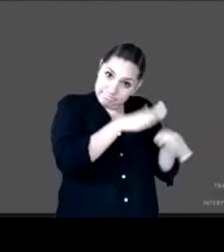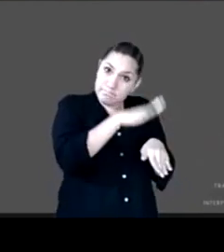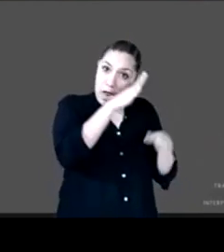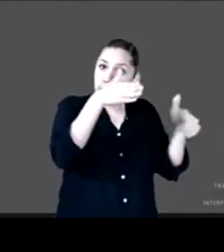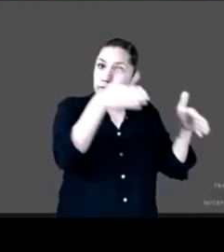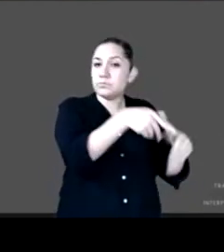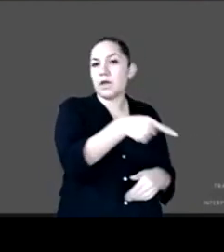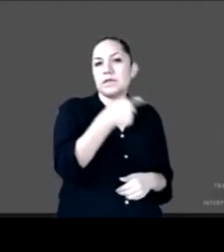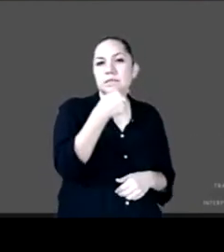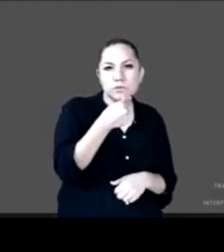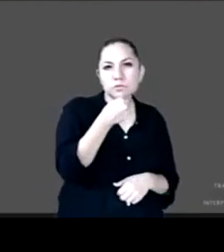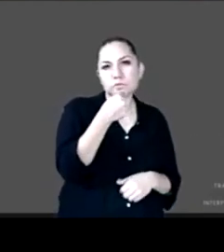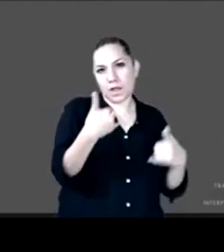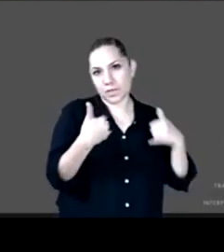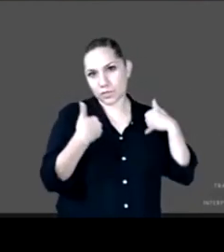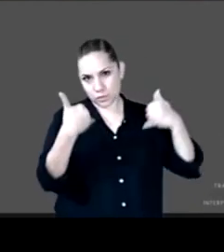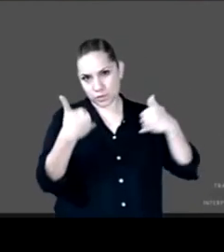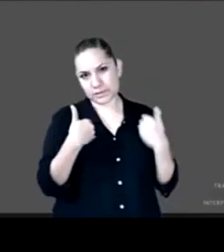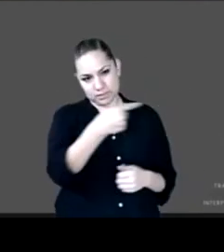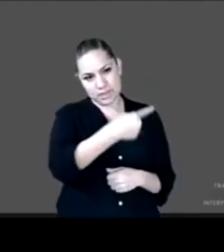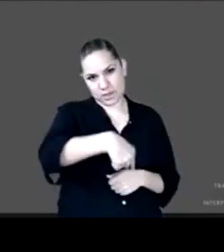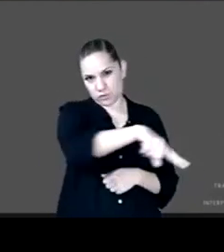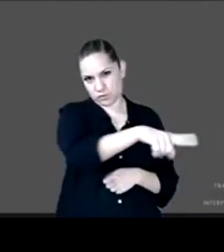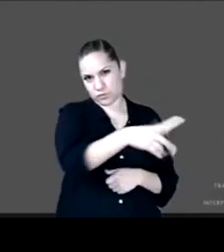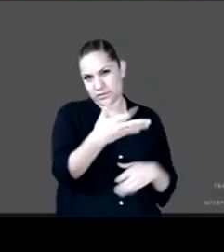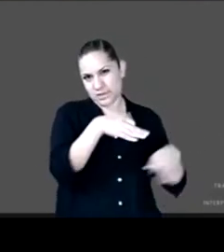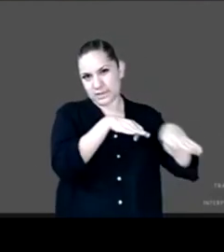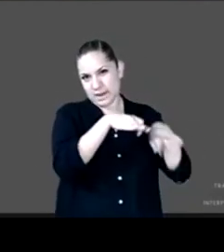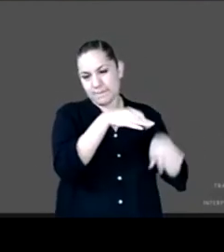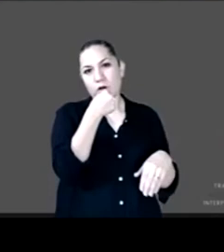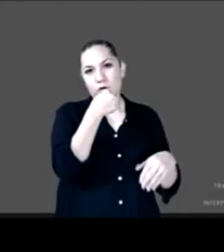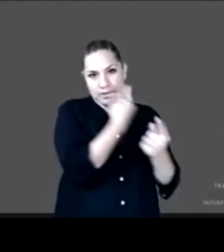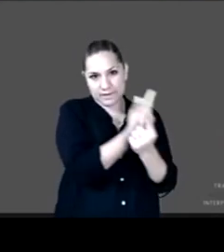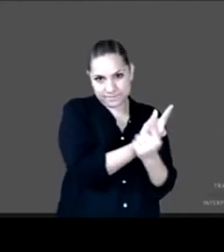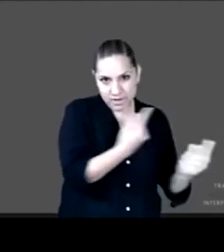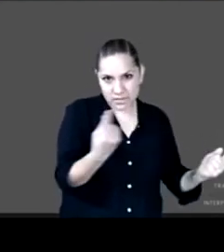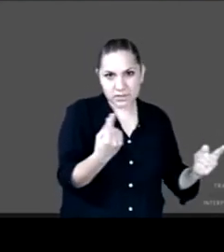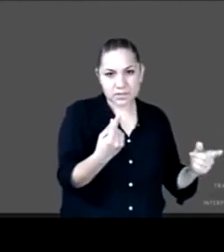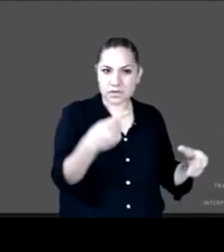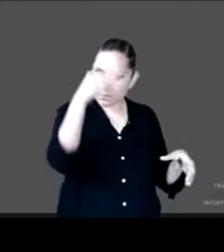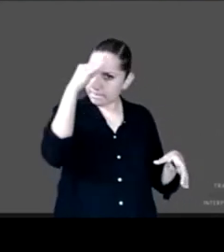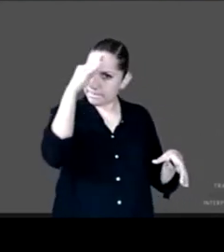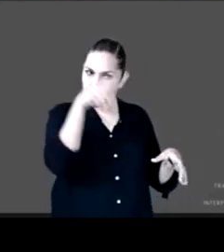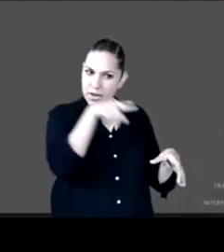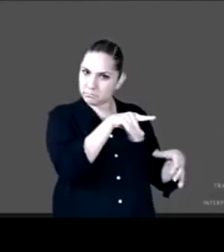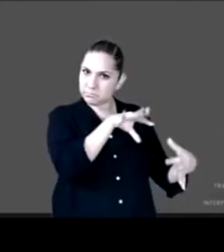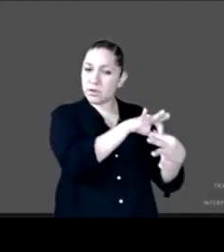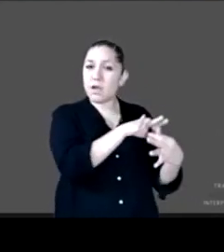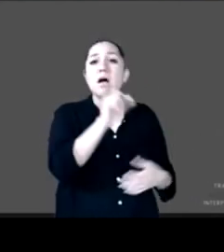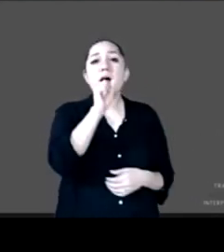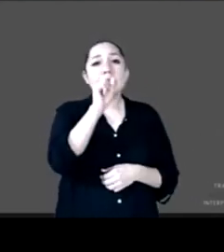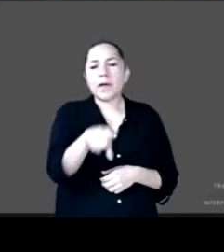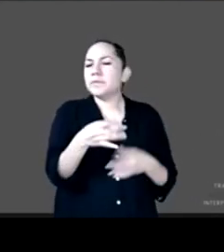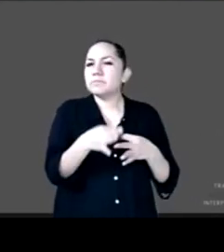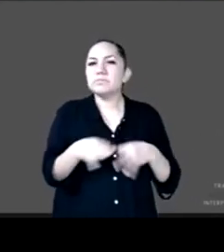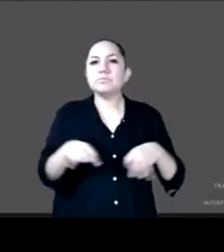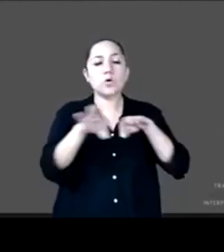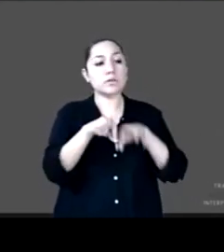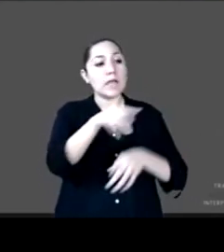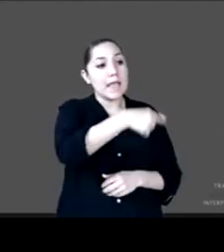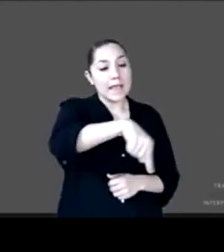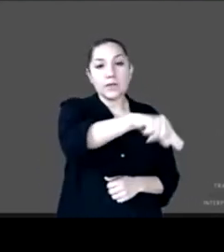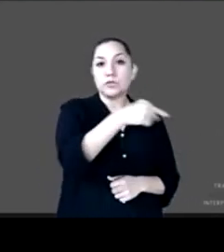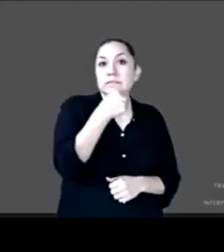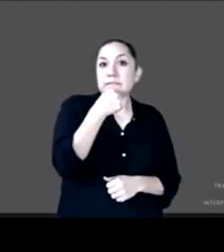concretamente en situación de trabajo infantil y que de verdad se ponga el interés superior de la niñez en el centro aprender de la historia